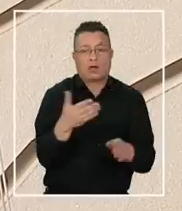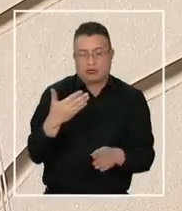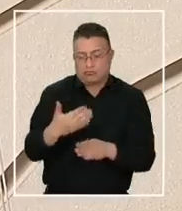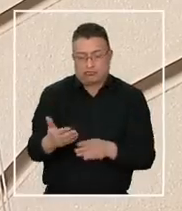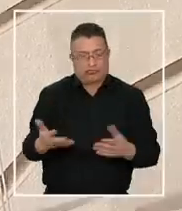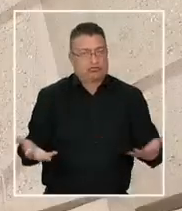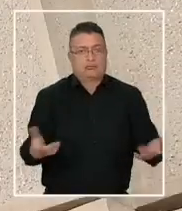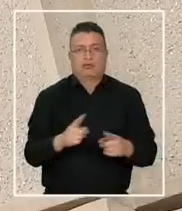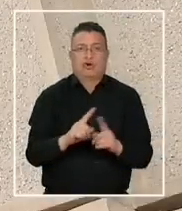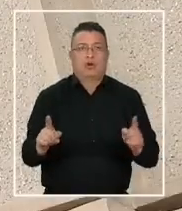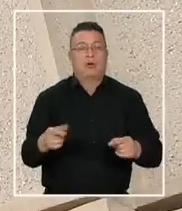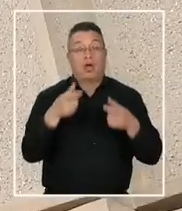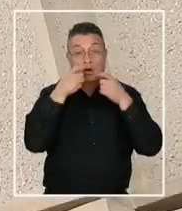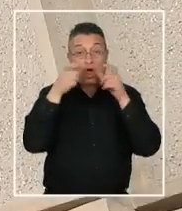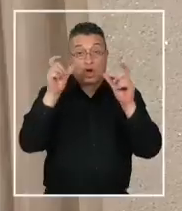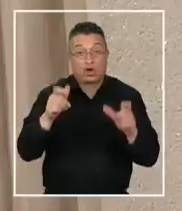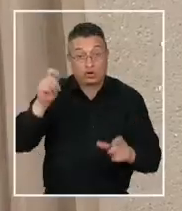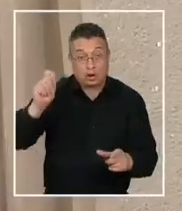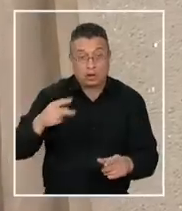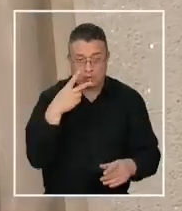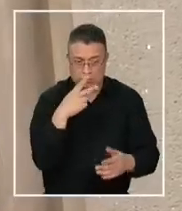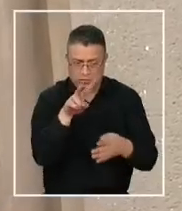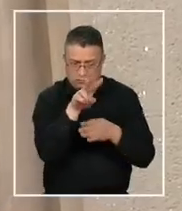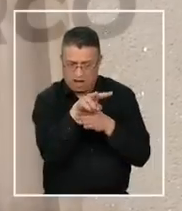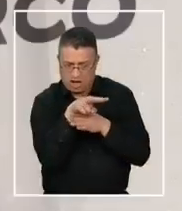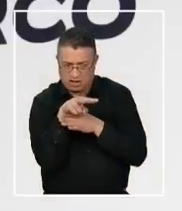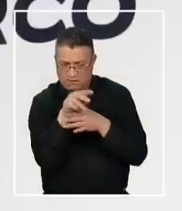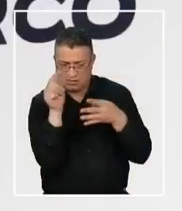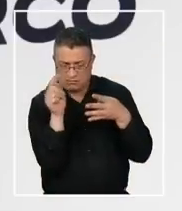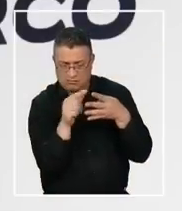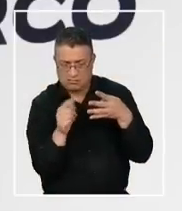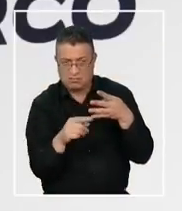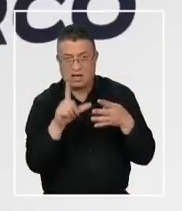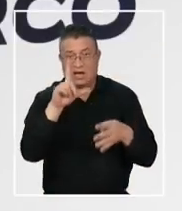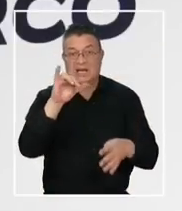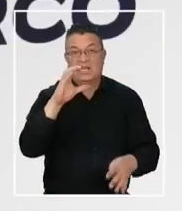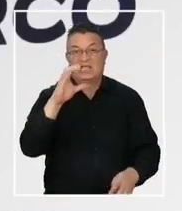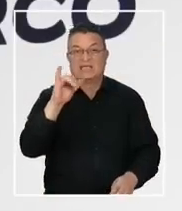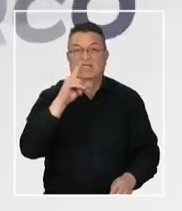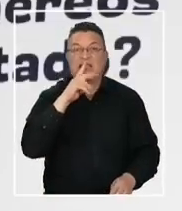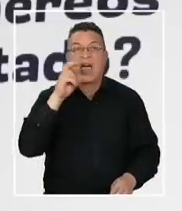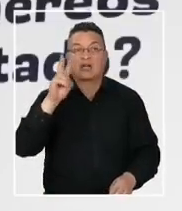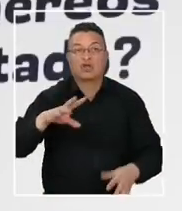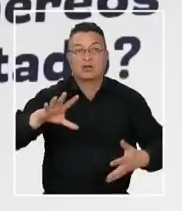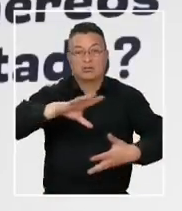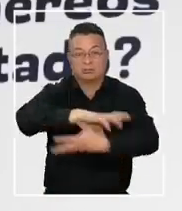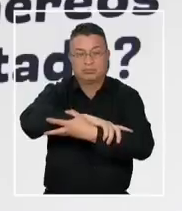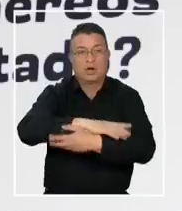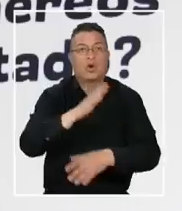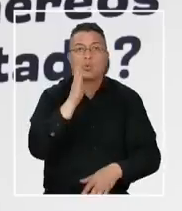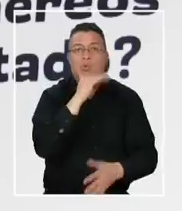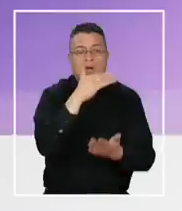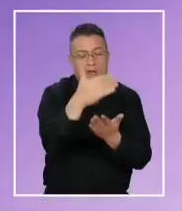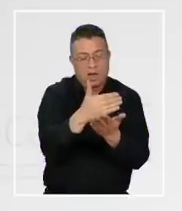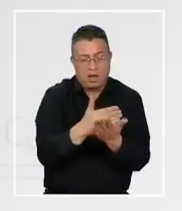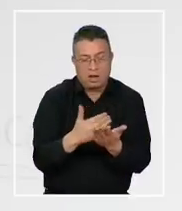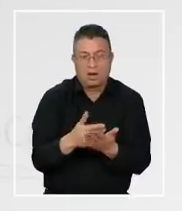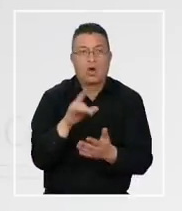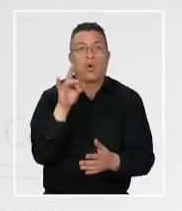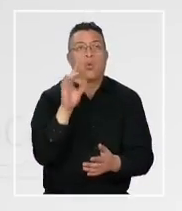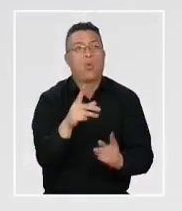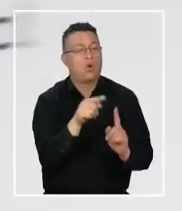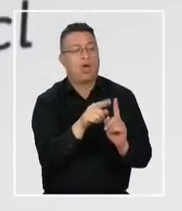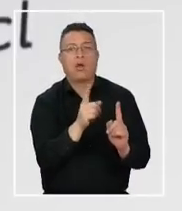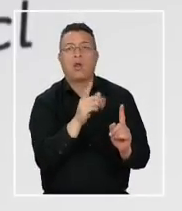Incluso Contraloría realizó observaciones al respecto. En la licitación del convenio marco no había un catálogo como tal al existir un solo